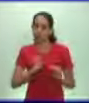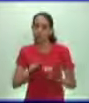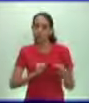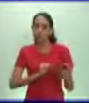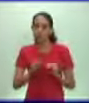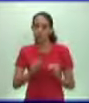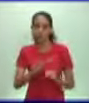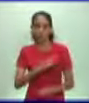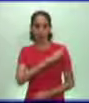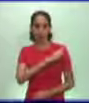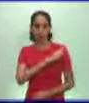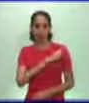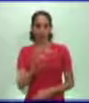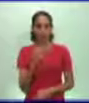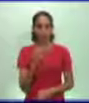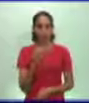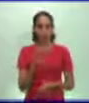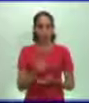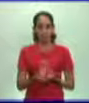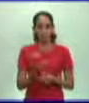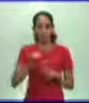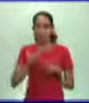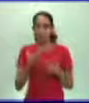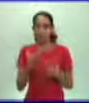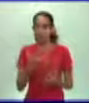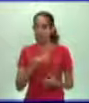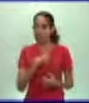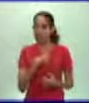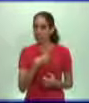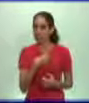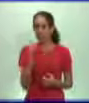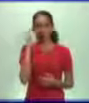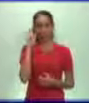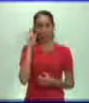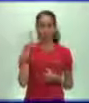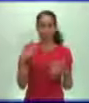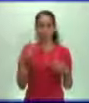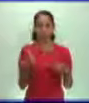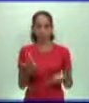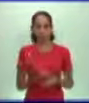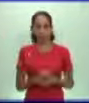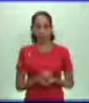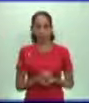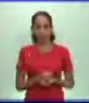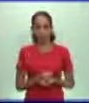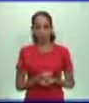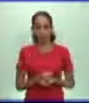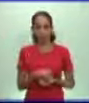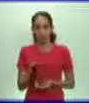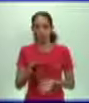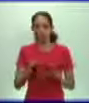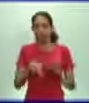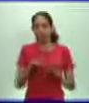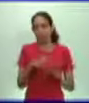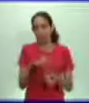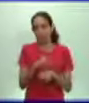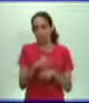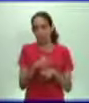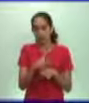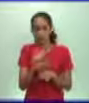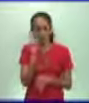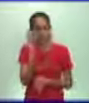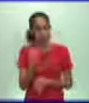militarmente, tácticamente, porque no tenían esas experiencias. A diferencia de los enfrentados, que sí tenían ejércitos incluso